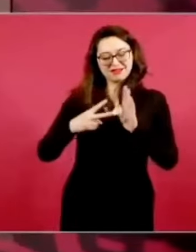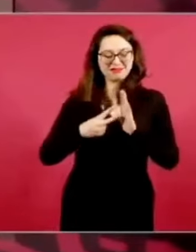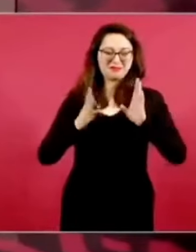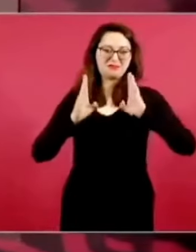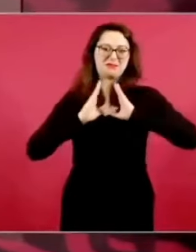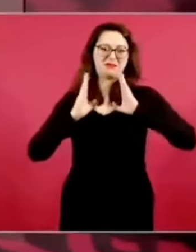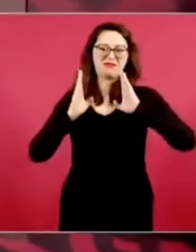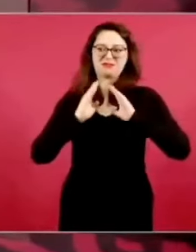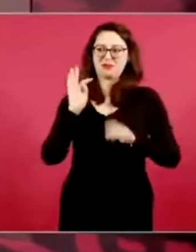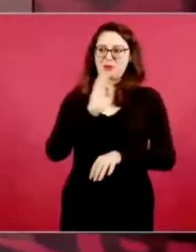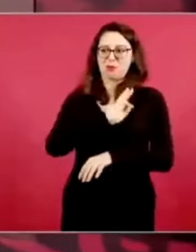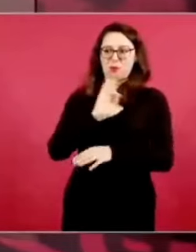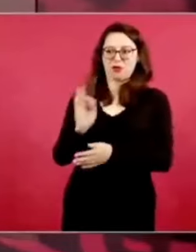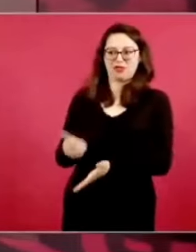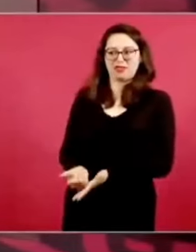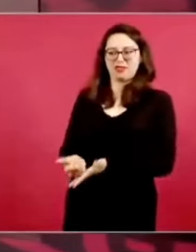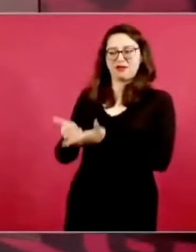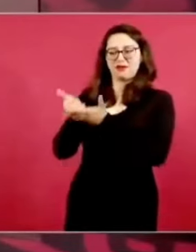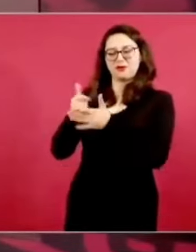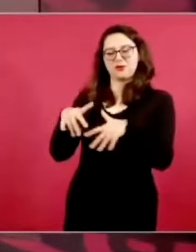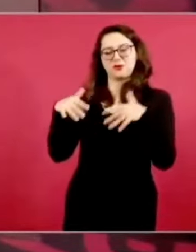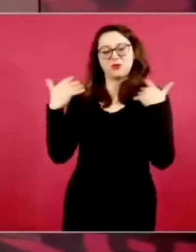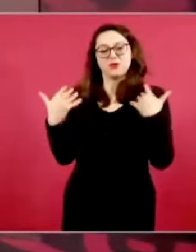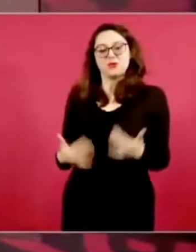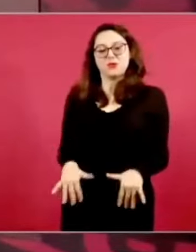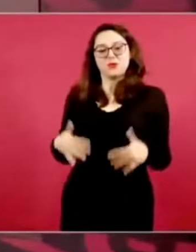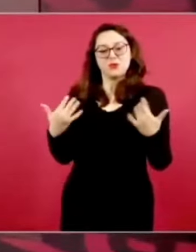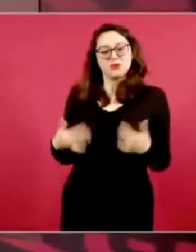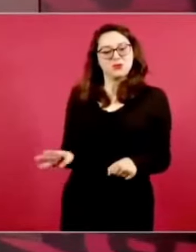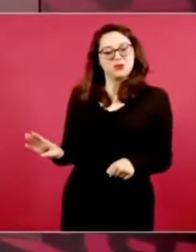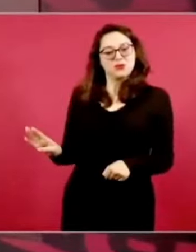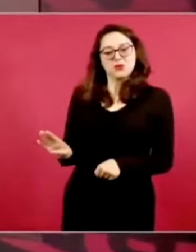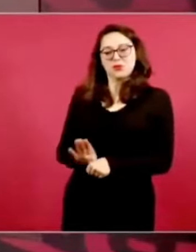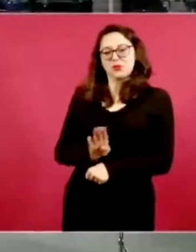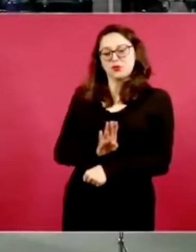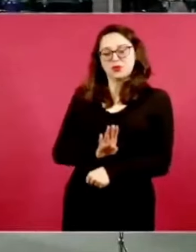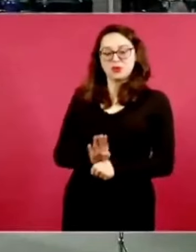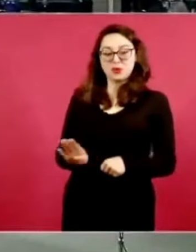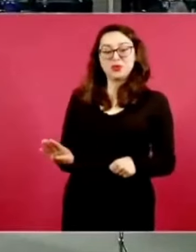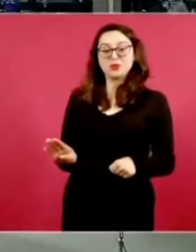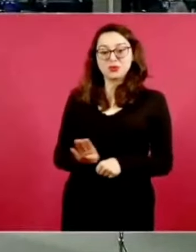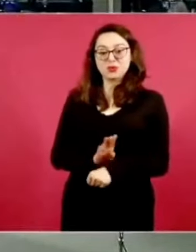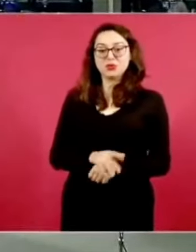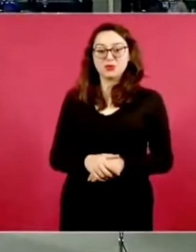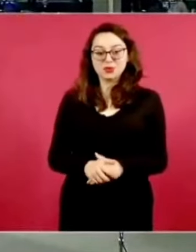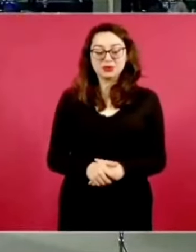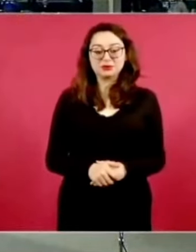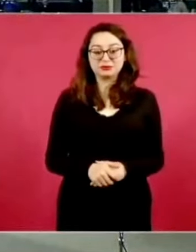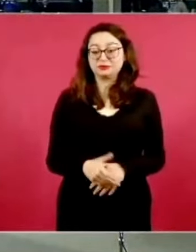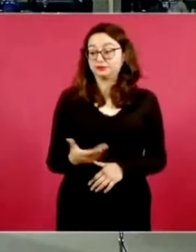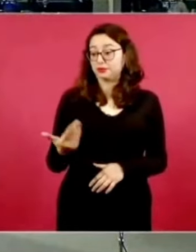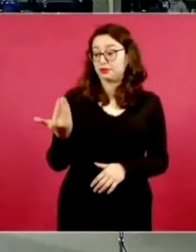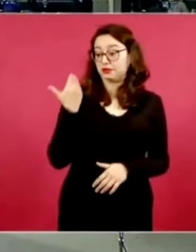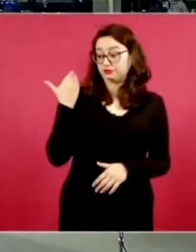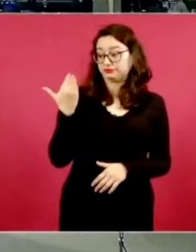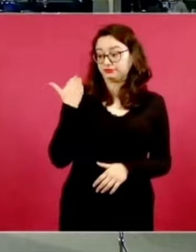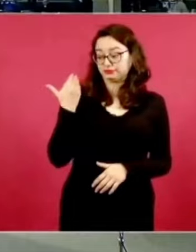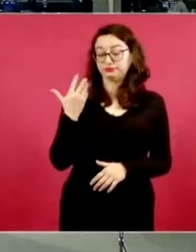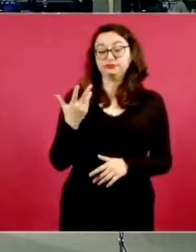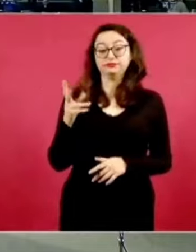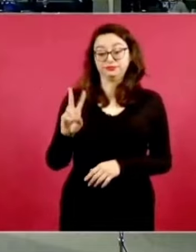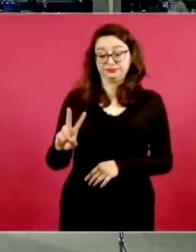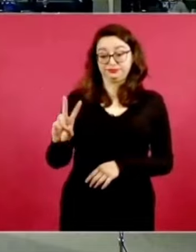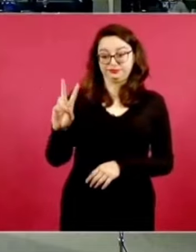Ahora que se conmemoró un aniversario más de la Marcha de la Lealtad,